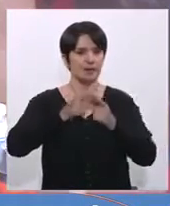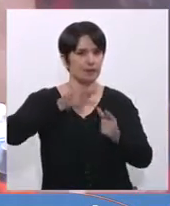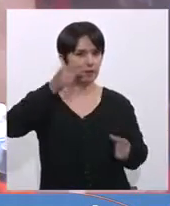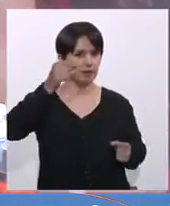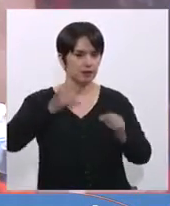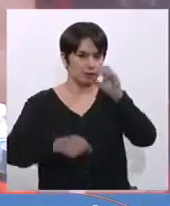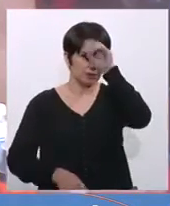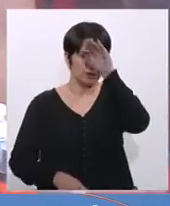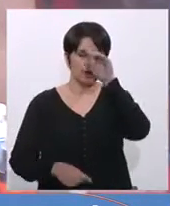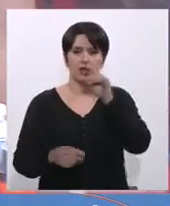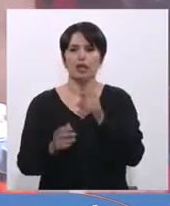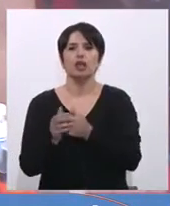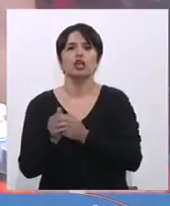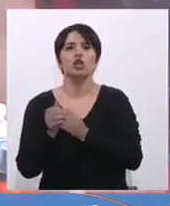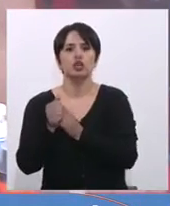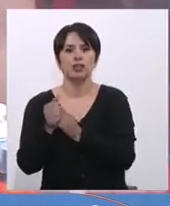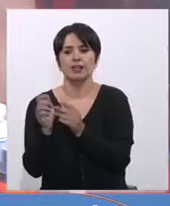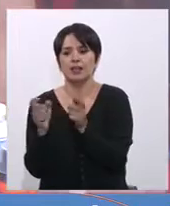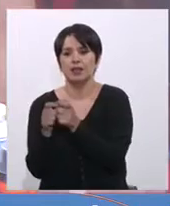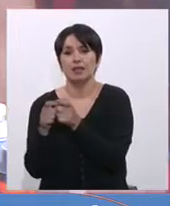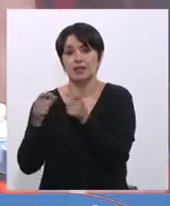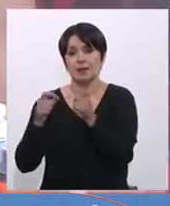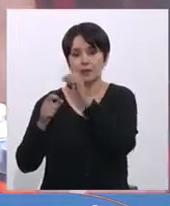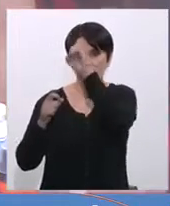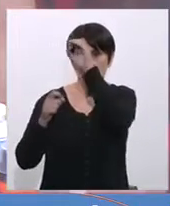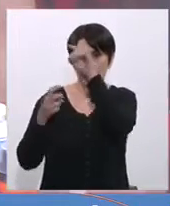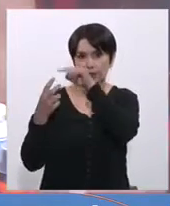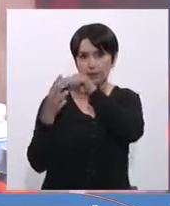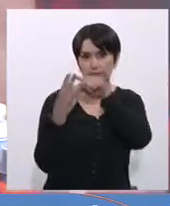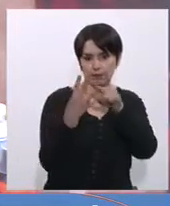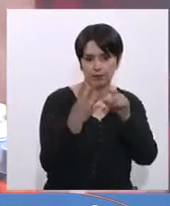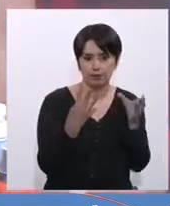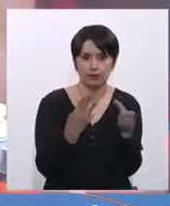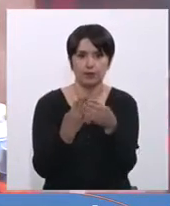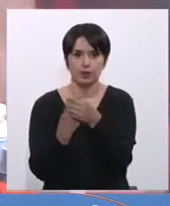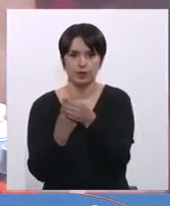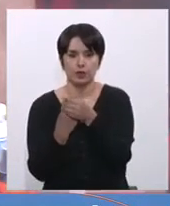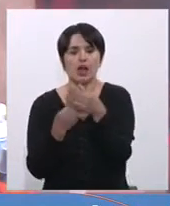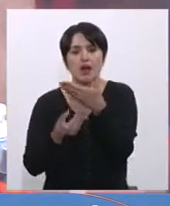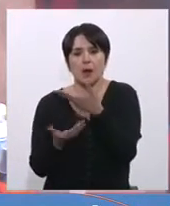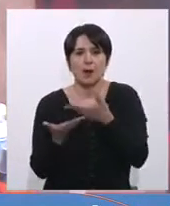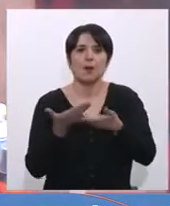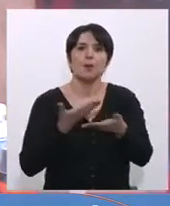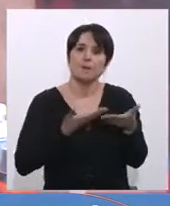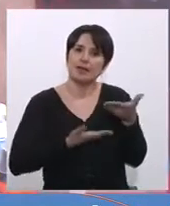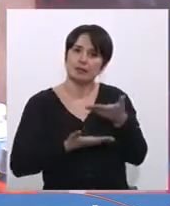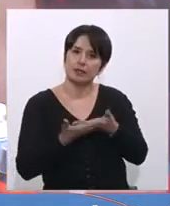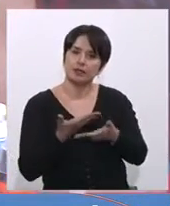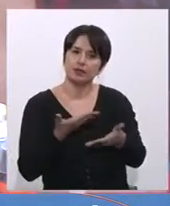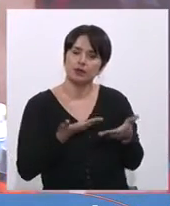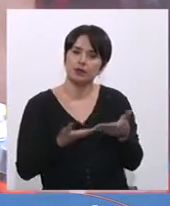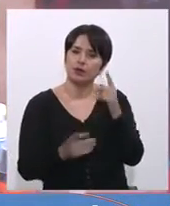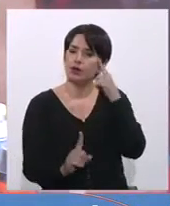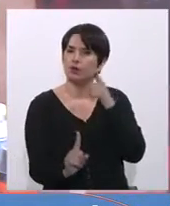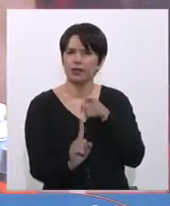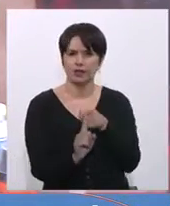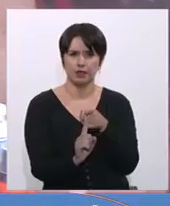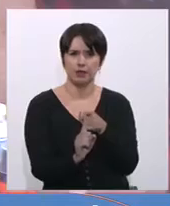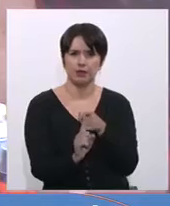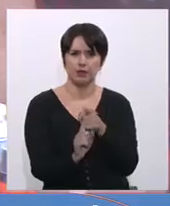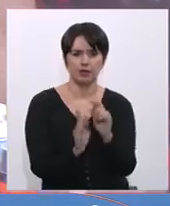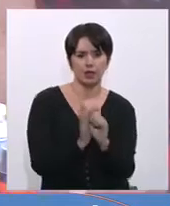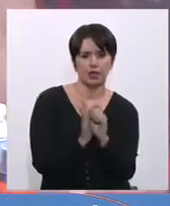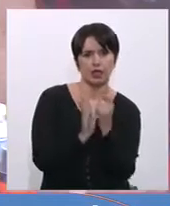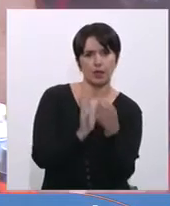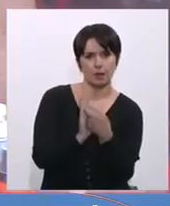dirigentes de la pequeña y la mediana minería puedan establecer un espacio de conversación con el objetivo de reformular